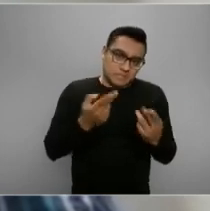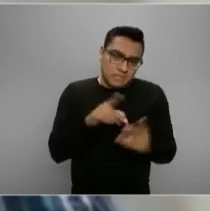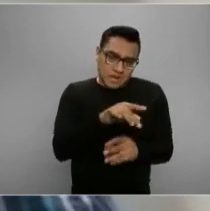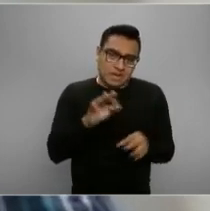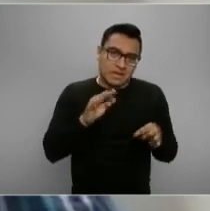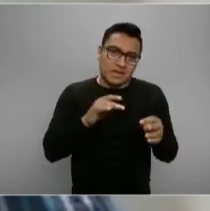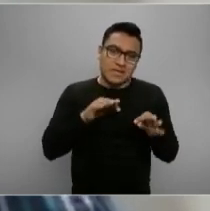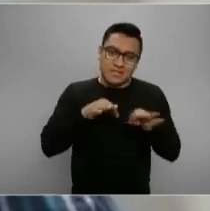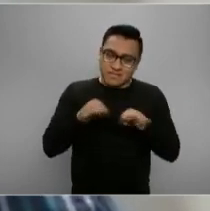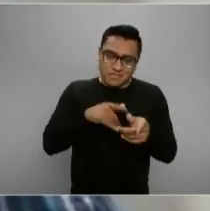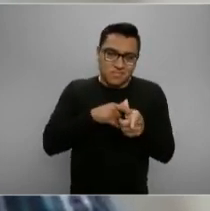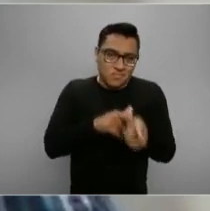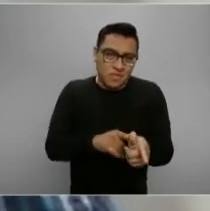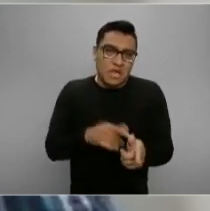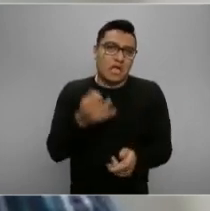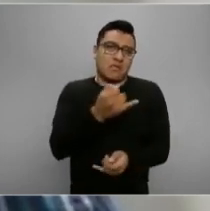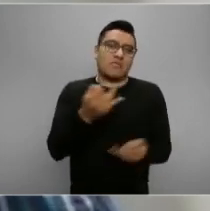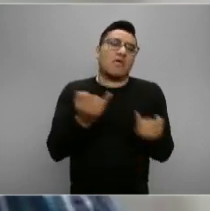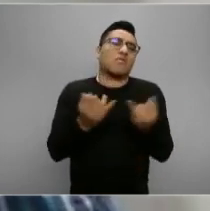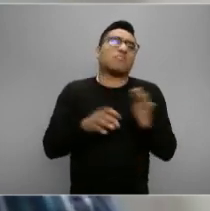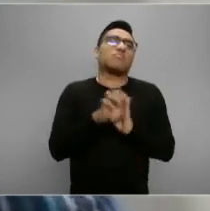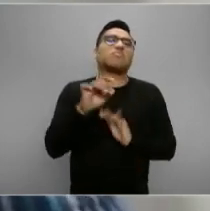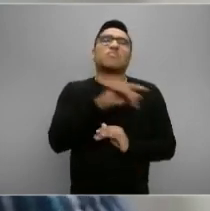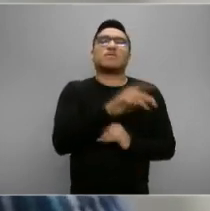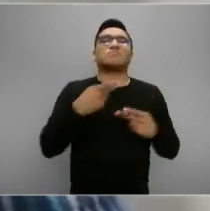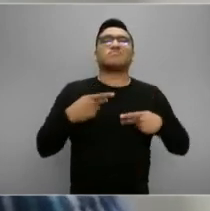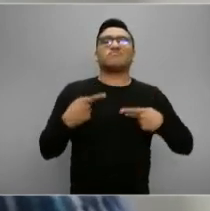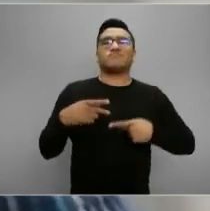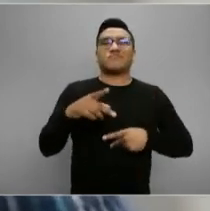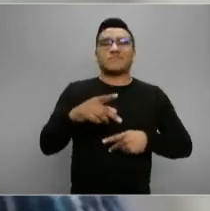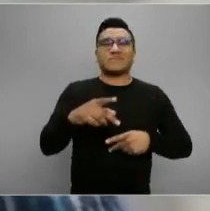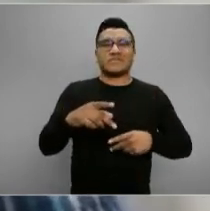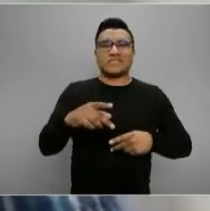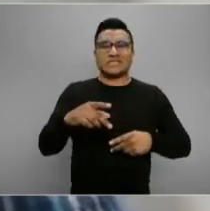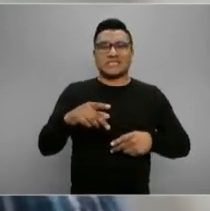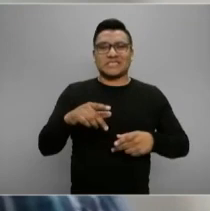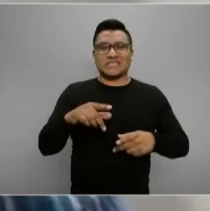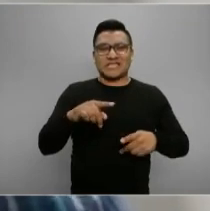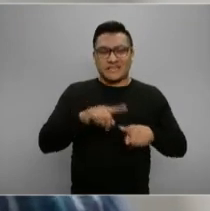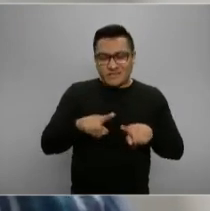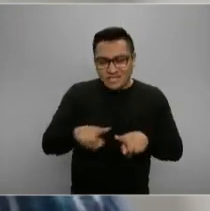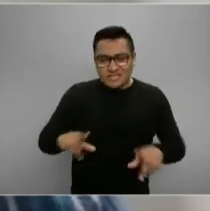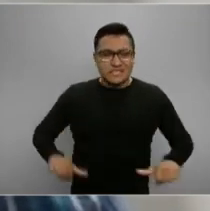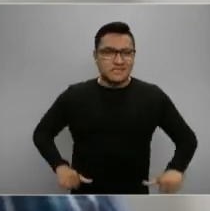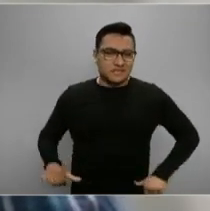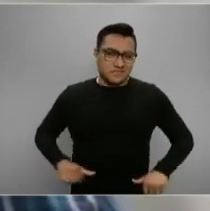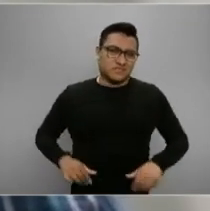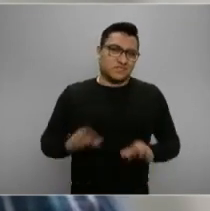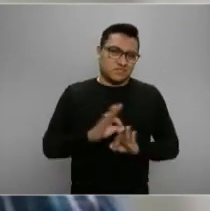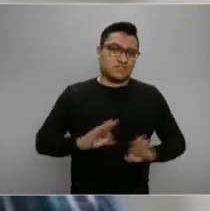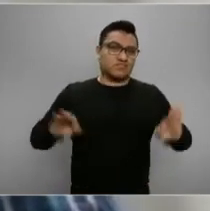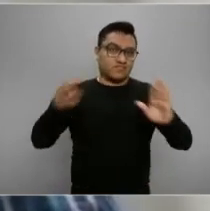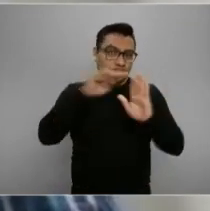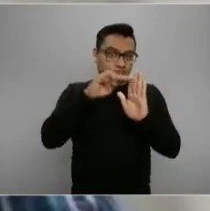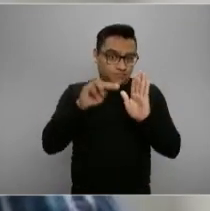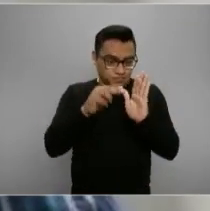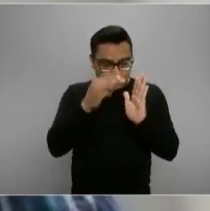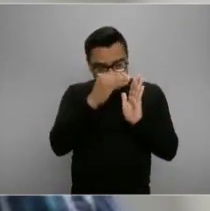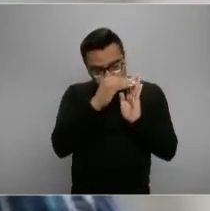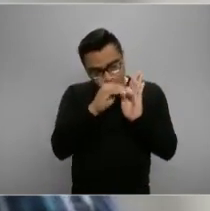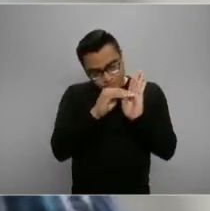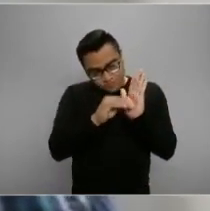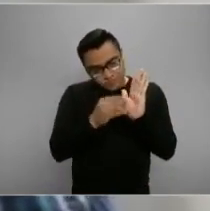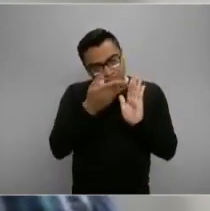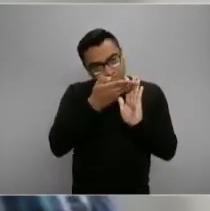mínimo operable la gente dentro de las obras. Y una de las ventajas que tenemos es que gran parte de las obras ya están, digamos,